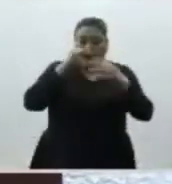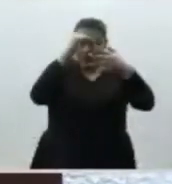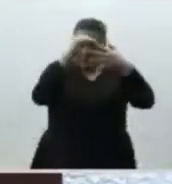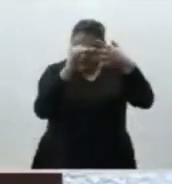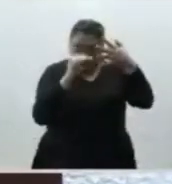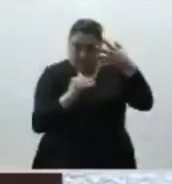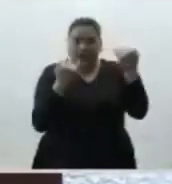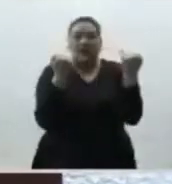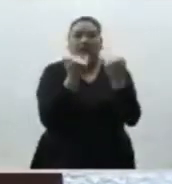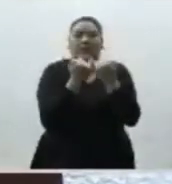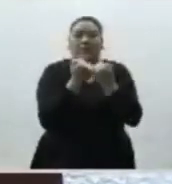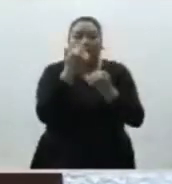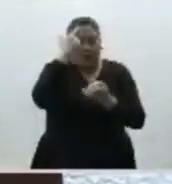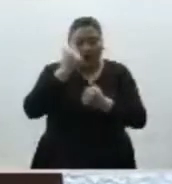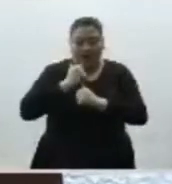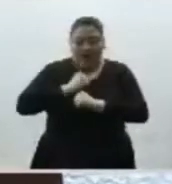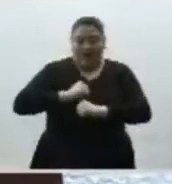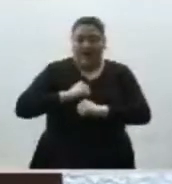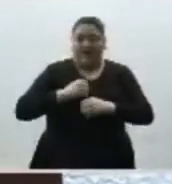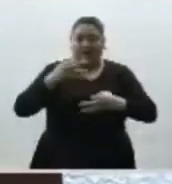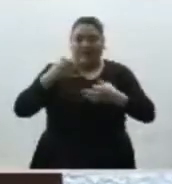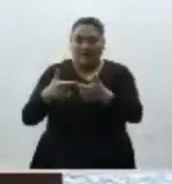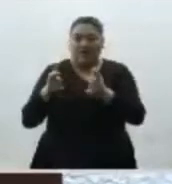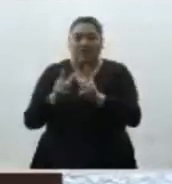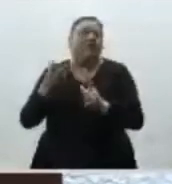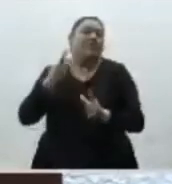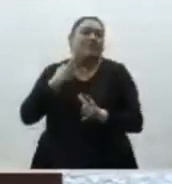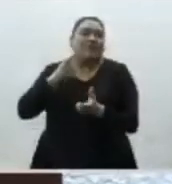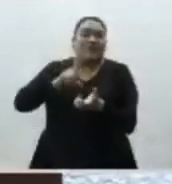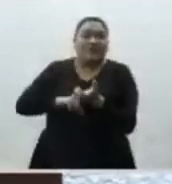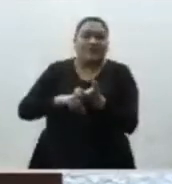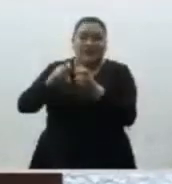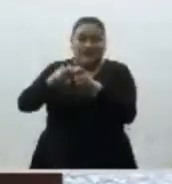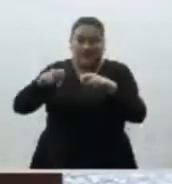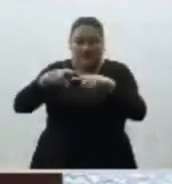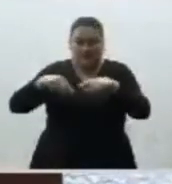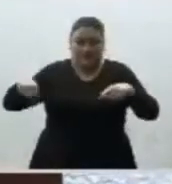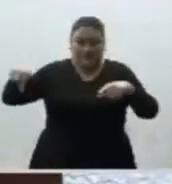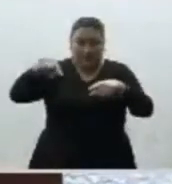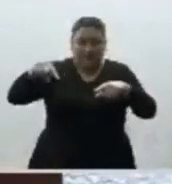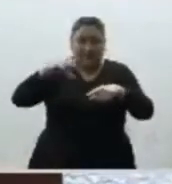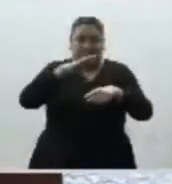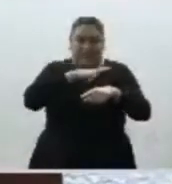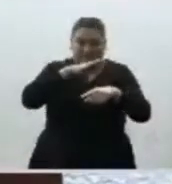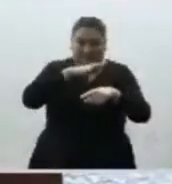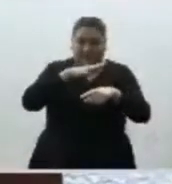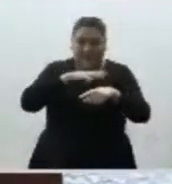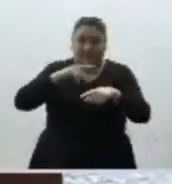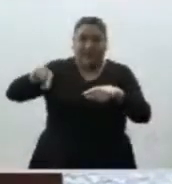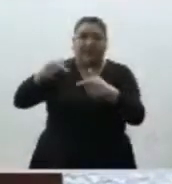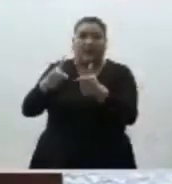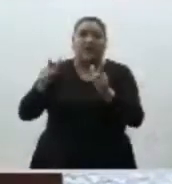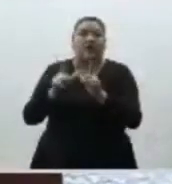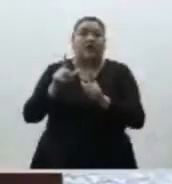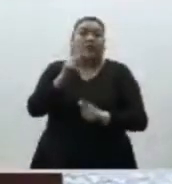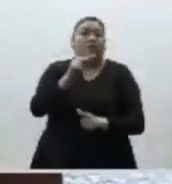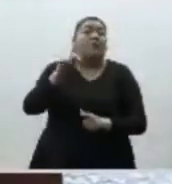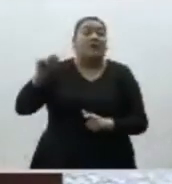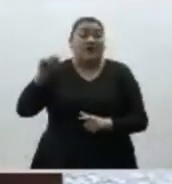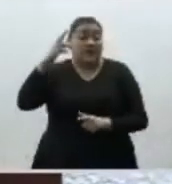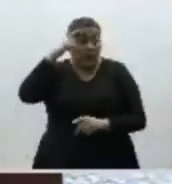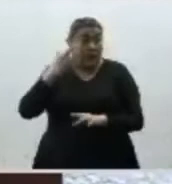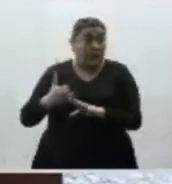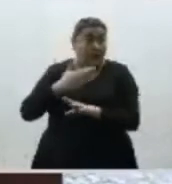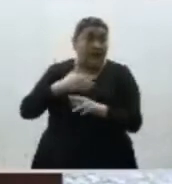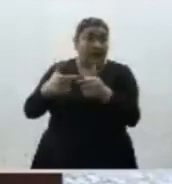en la conformación de autoridades al interior de los partidos políticos como recordarán ustedes sucedió en el caso del Partido del Trabajo en donde